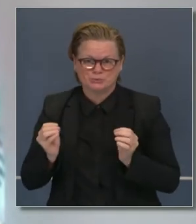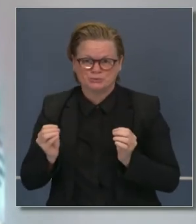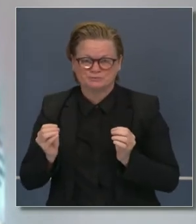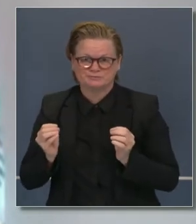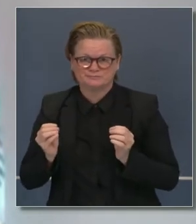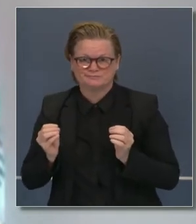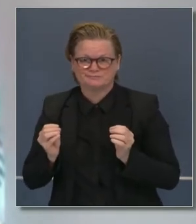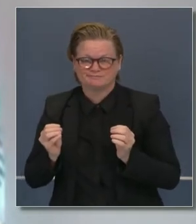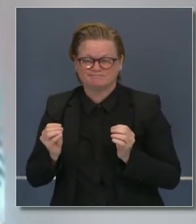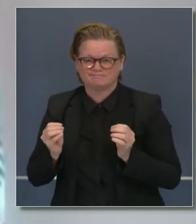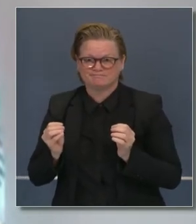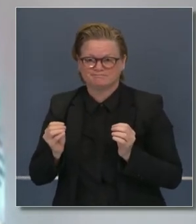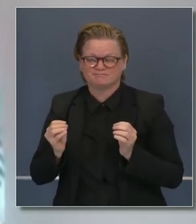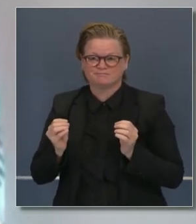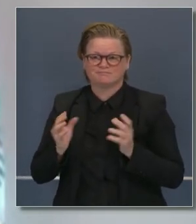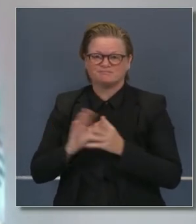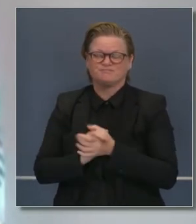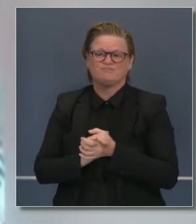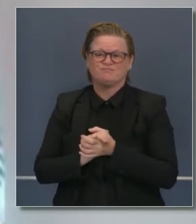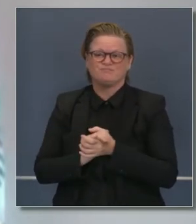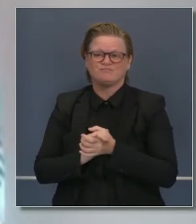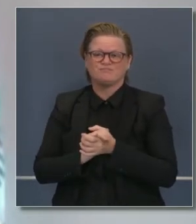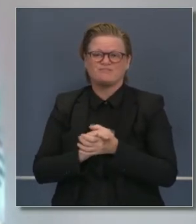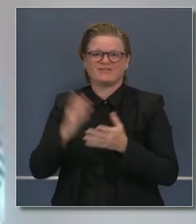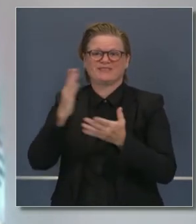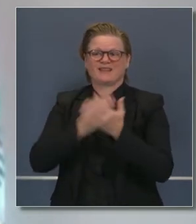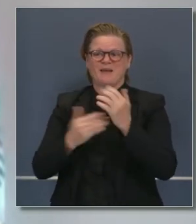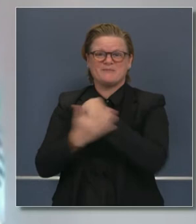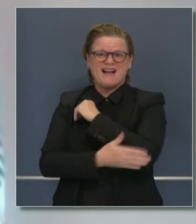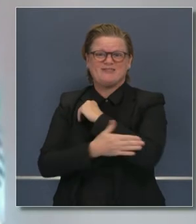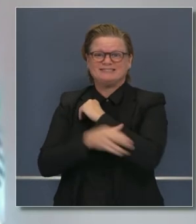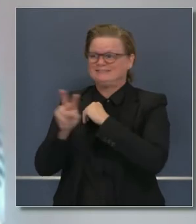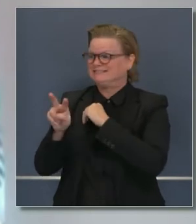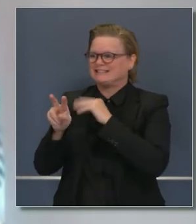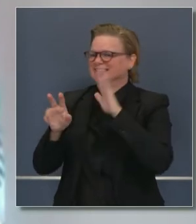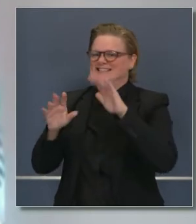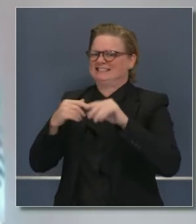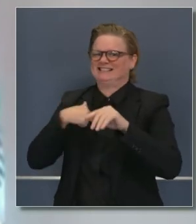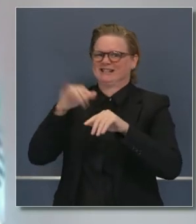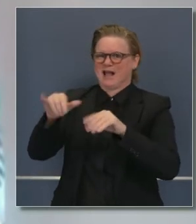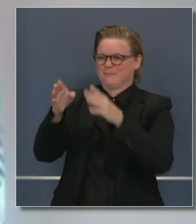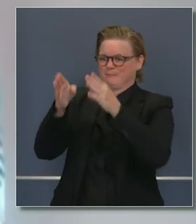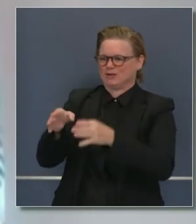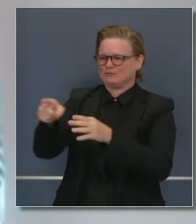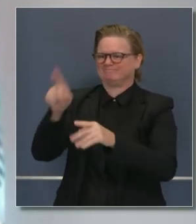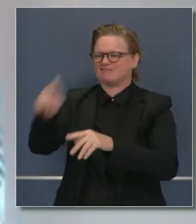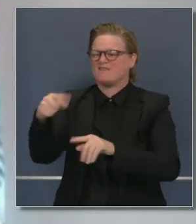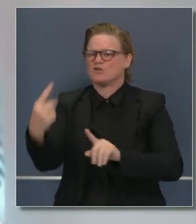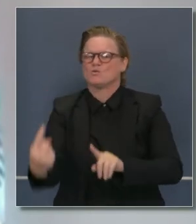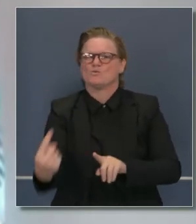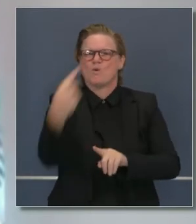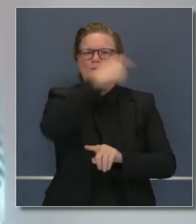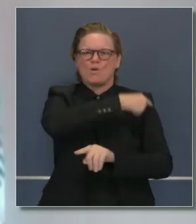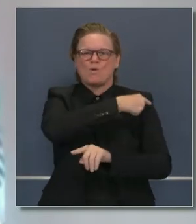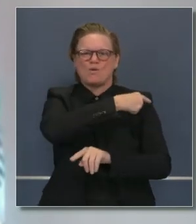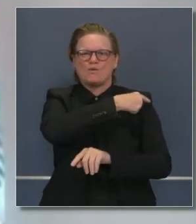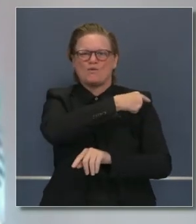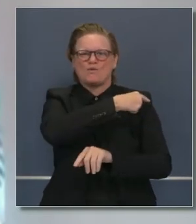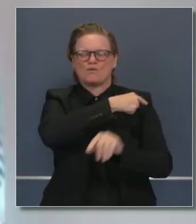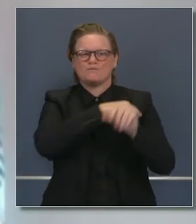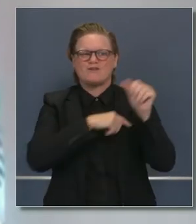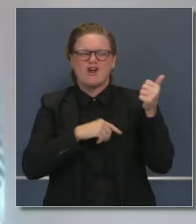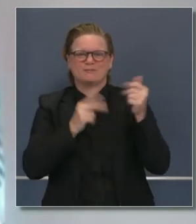la necesidad de desplazar a muchos de sus pacientes fuera de ese condado para recibir atención de alto nivel en otros condados.